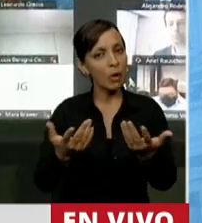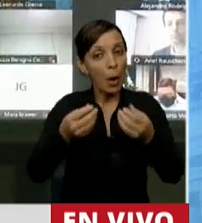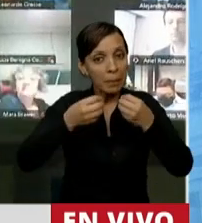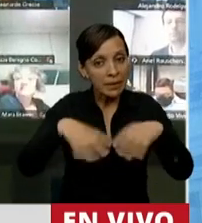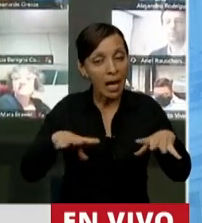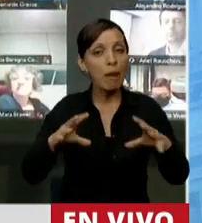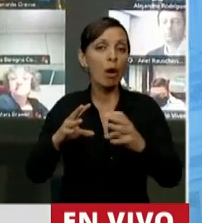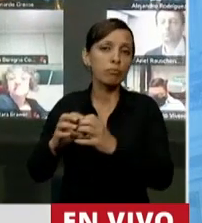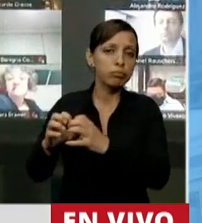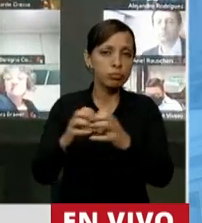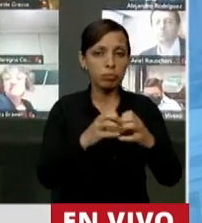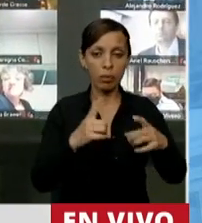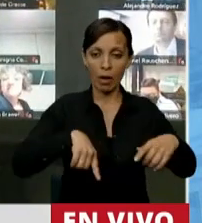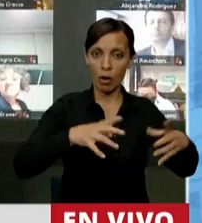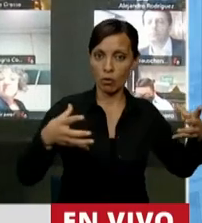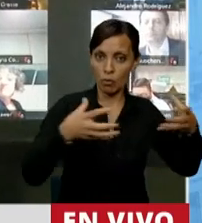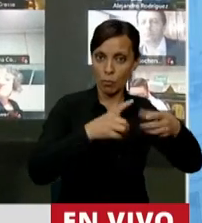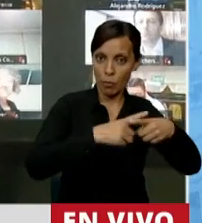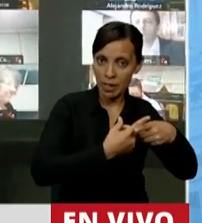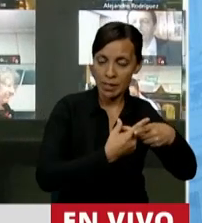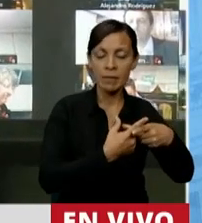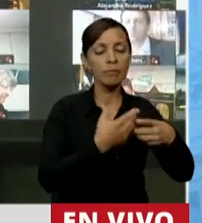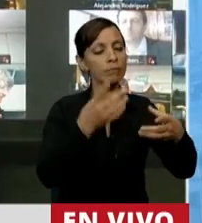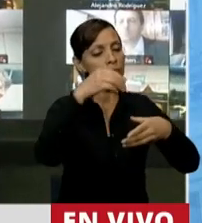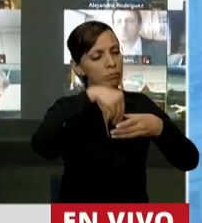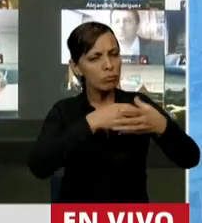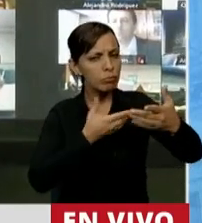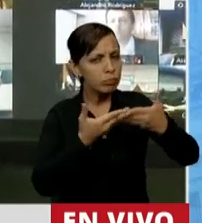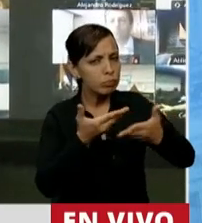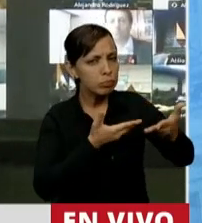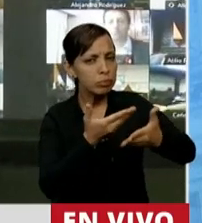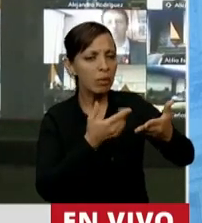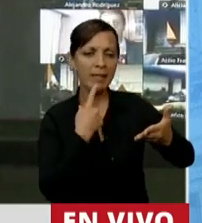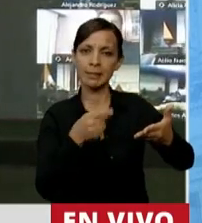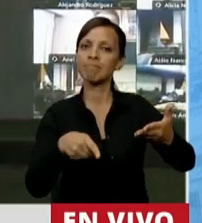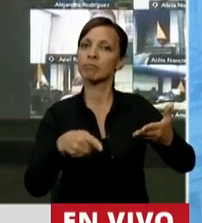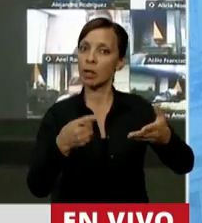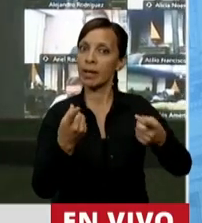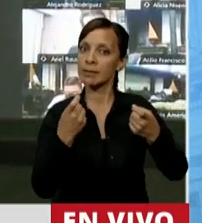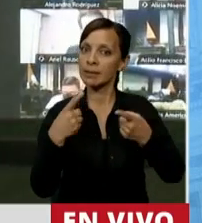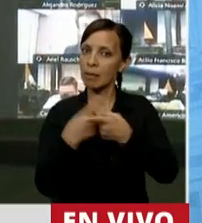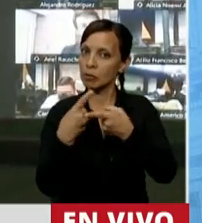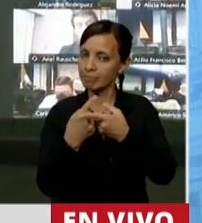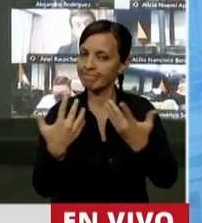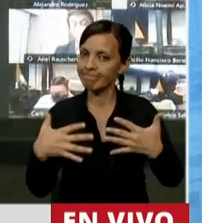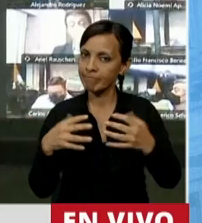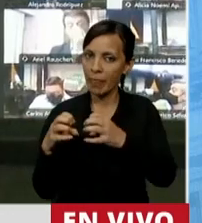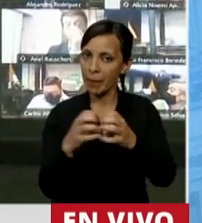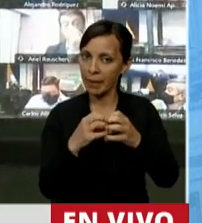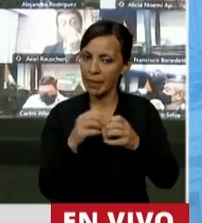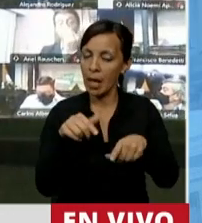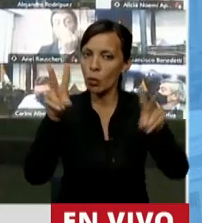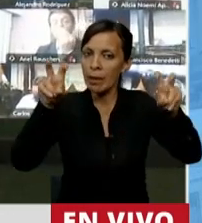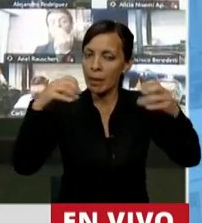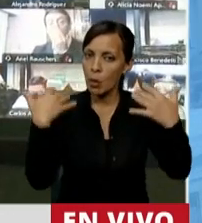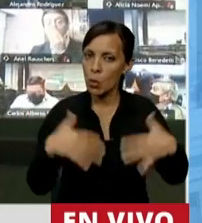discusión desde nuestra fuerza política y desde nuestro interbloque, dijimos esto hay que discutirlo. Acá hay un tema fuerte. Acá